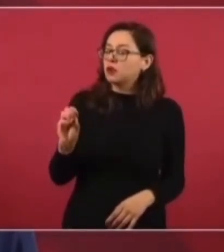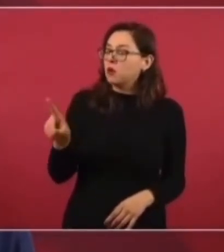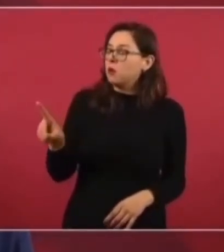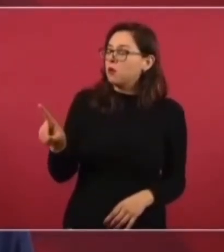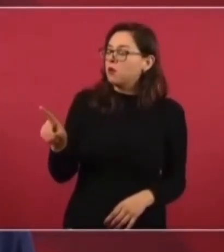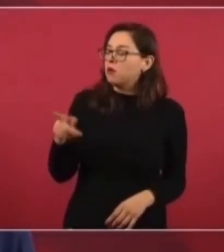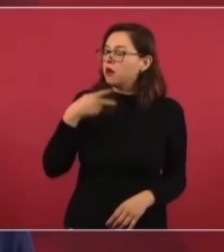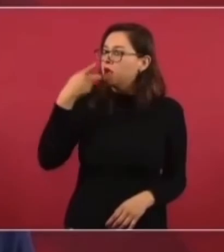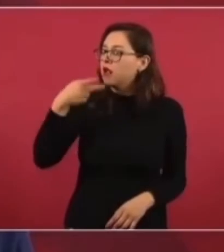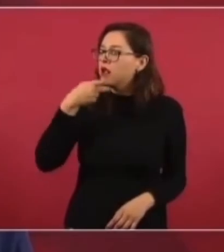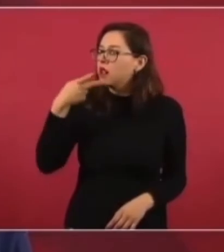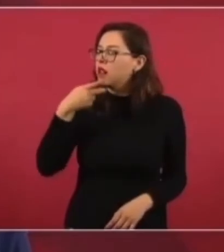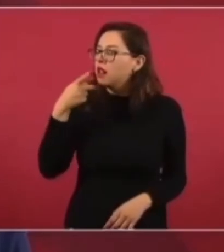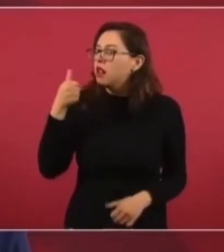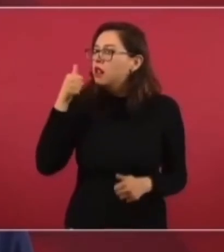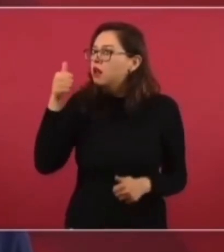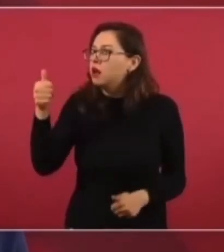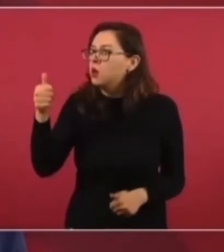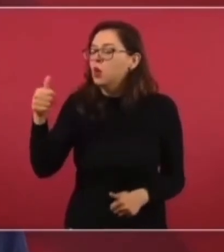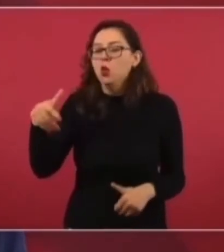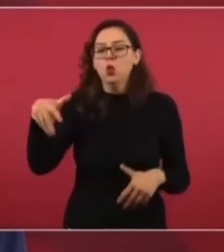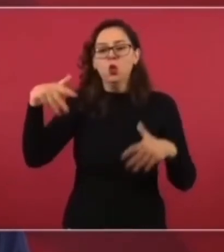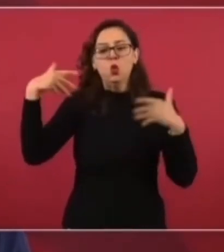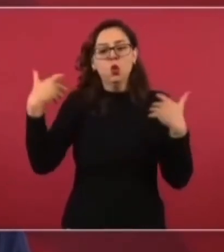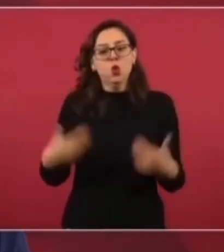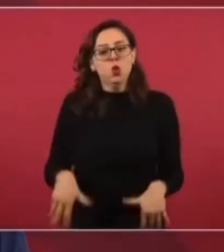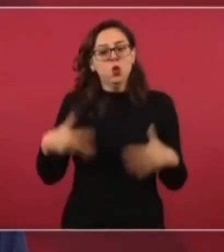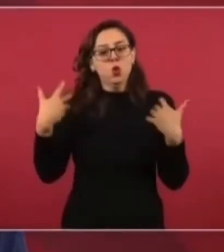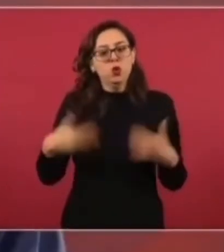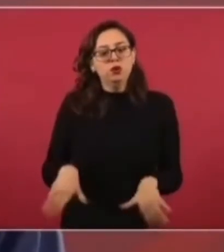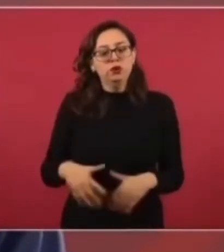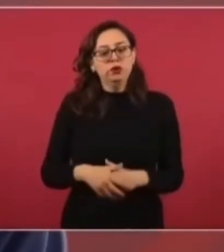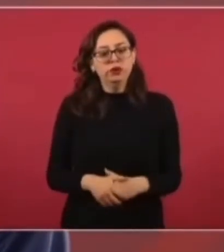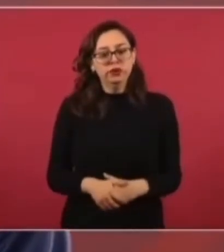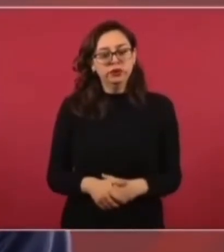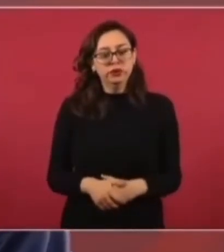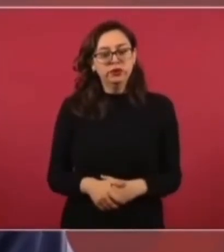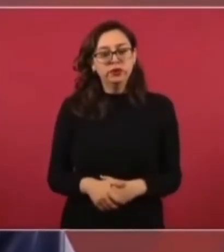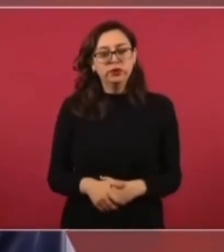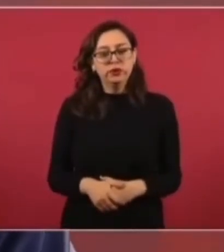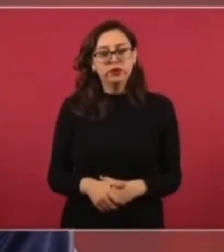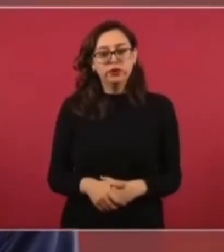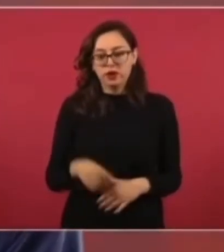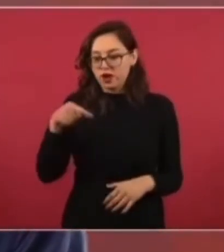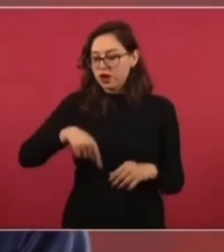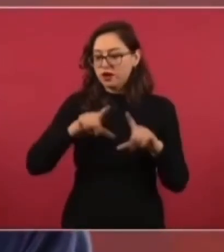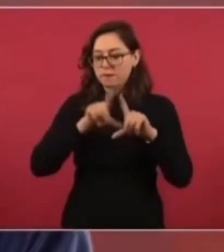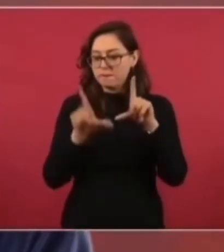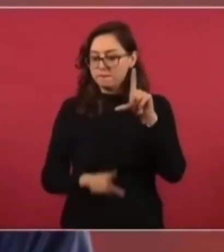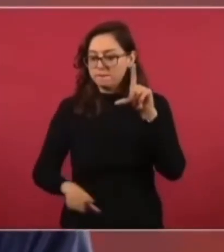actúa con respeto a un proceso de transformación en México. Gracias.